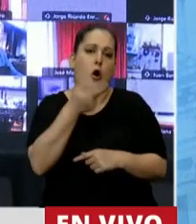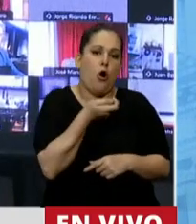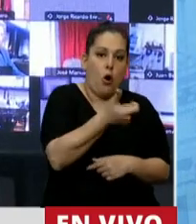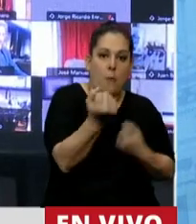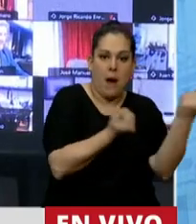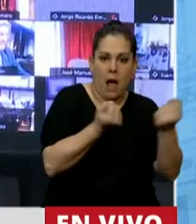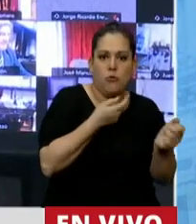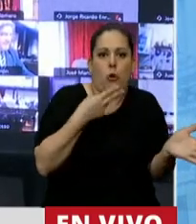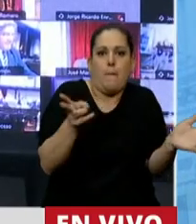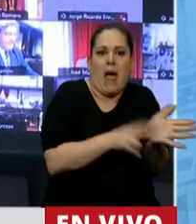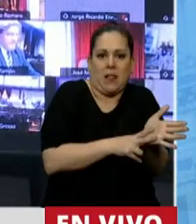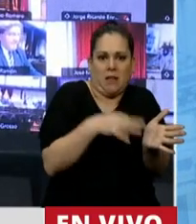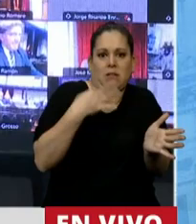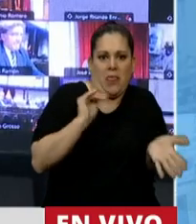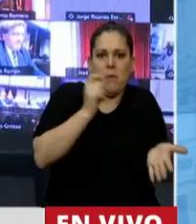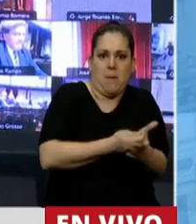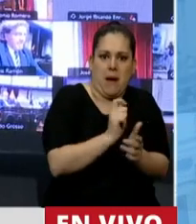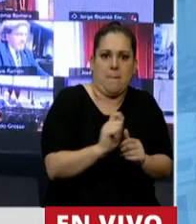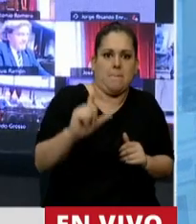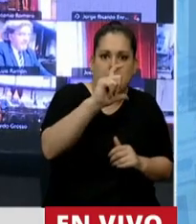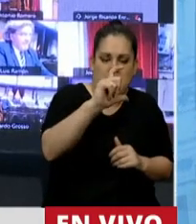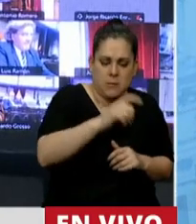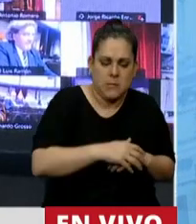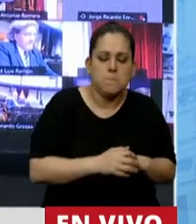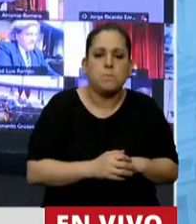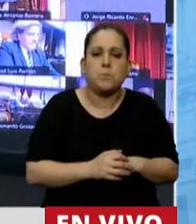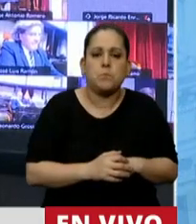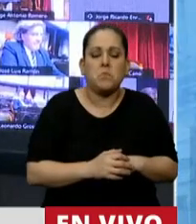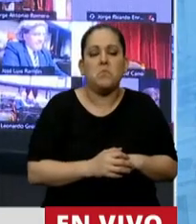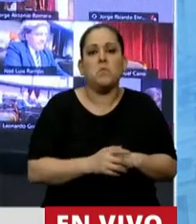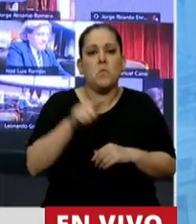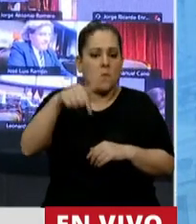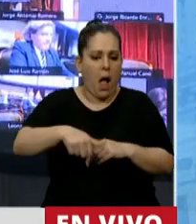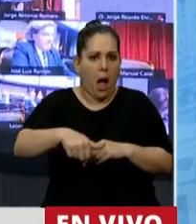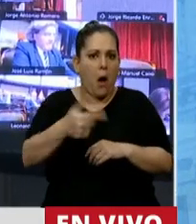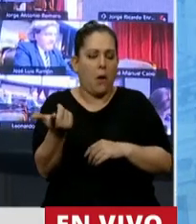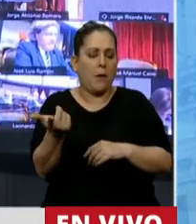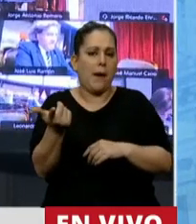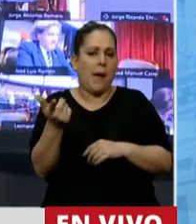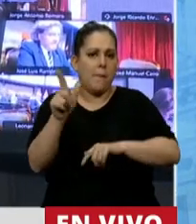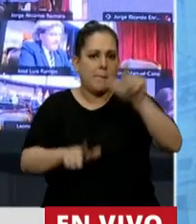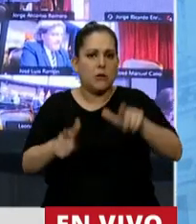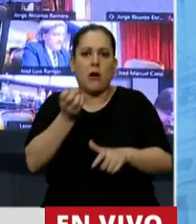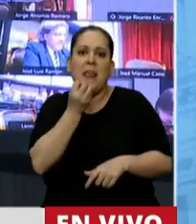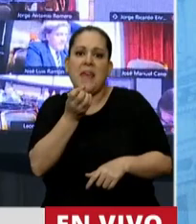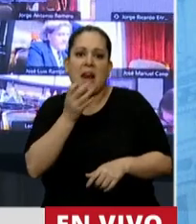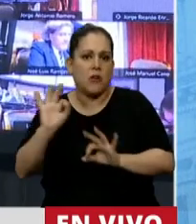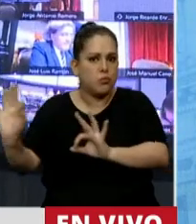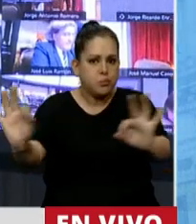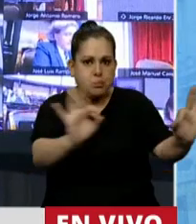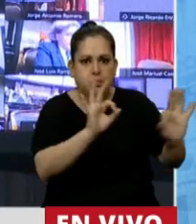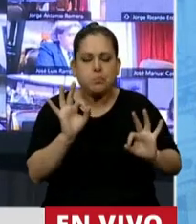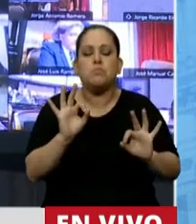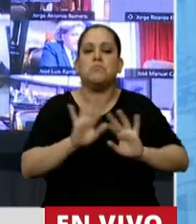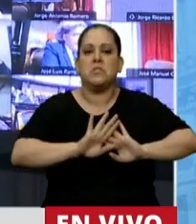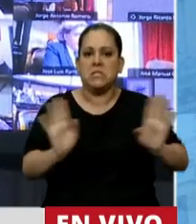Y ahora le pedimos a la gente, después de haber empezado y de haber declarado lo que tenía que declarar, que a nosotros como Estado, y me